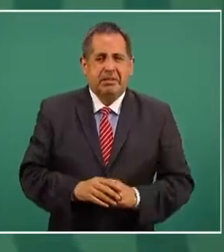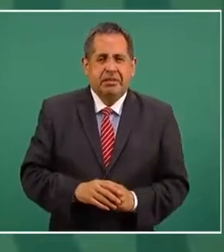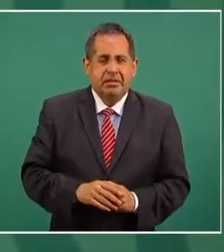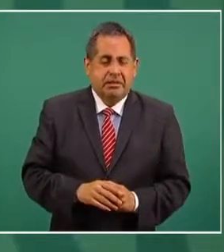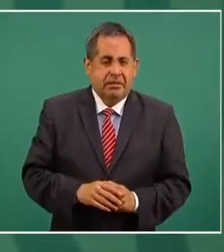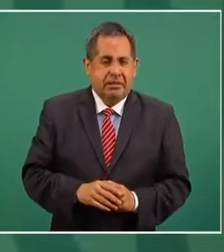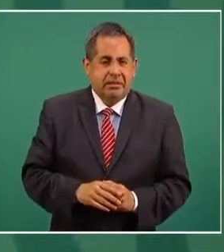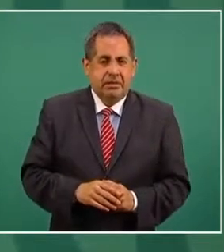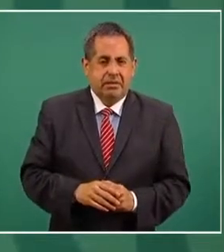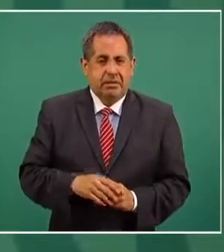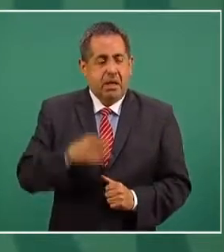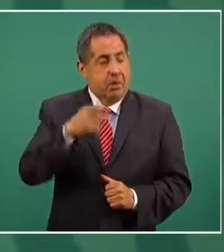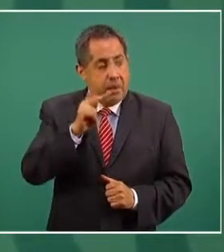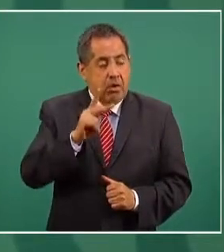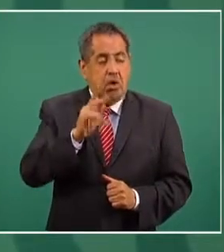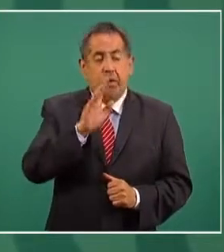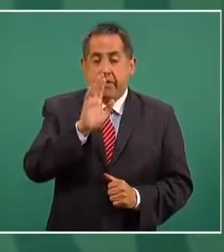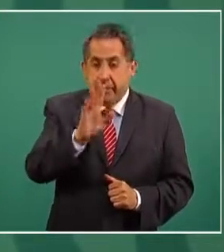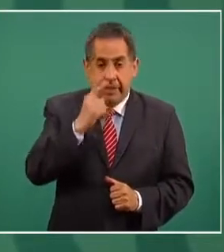pero si